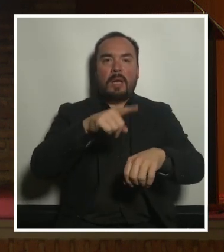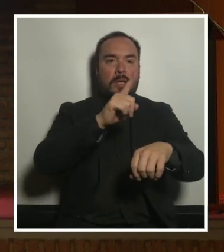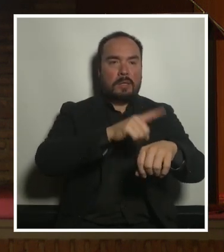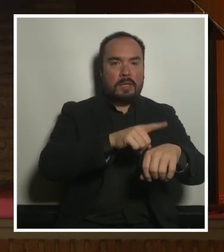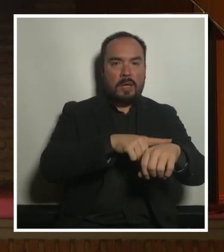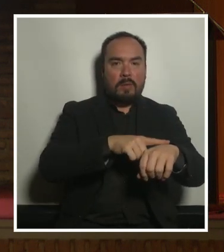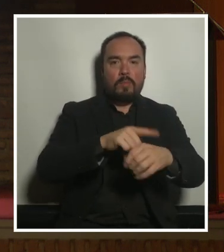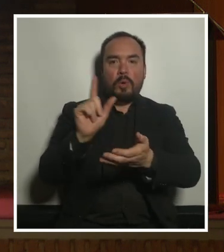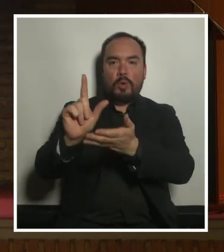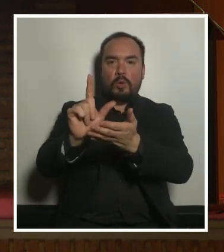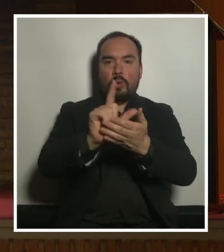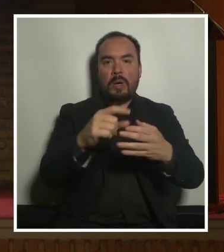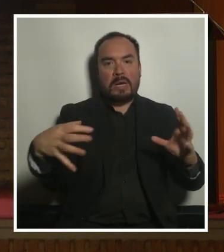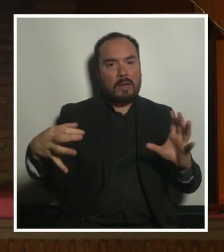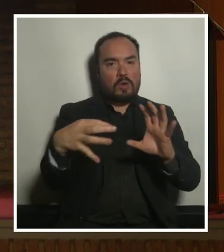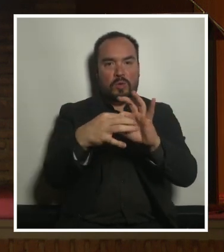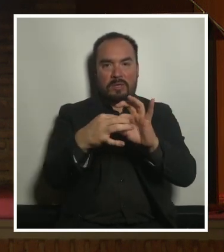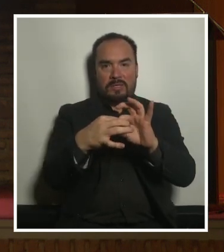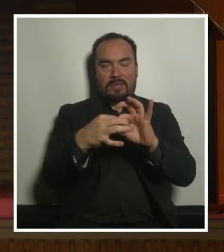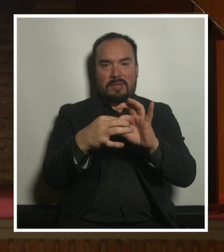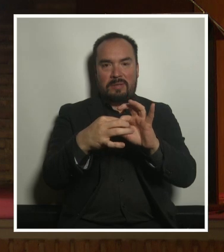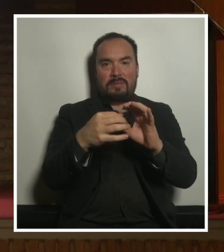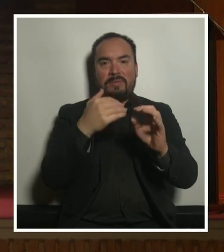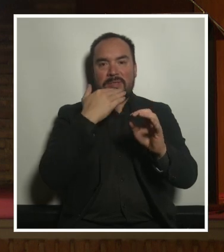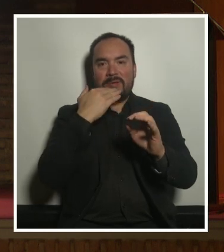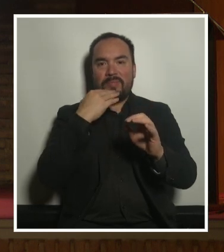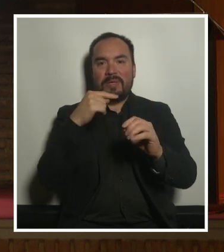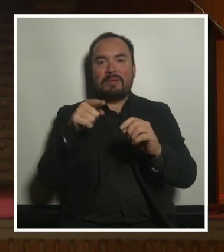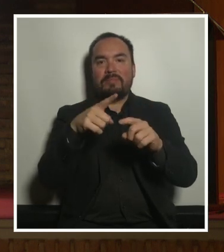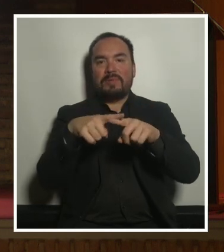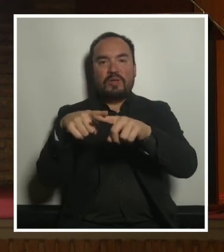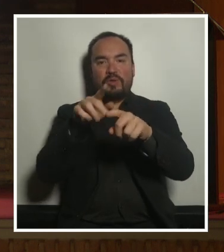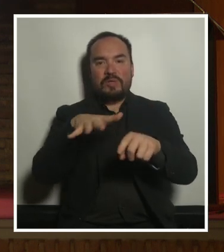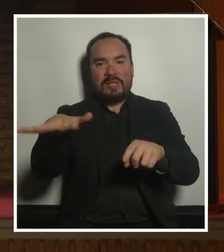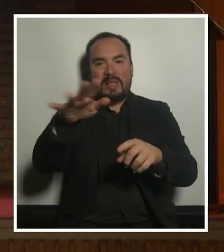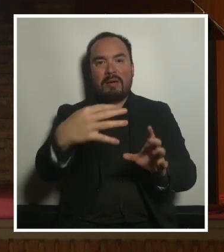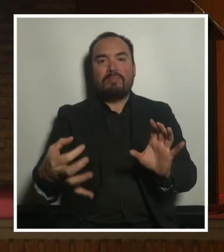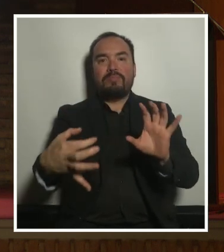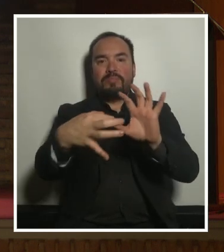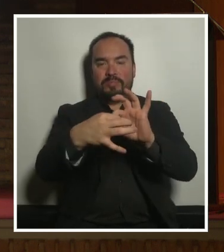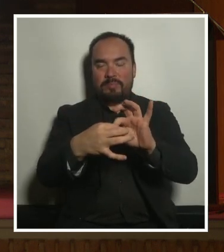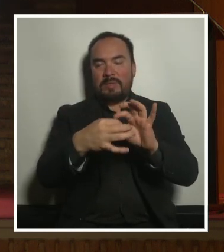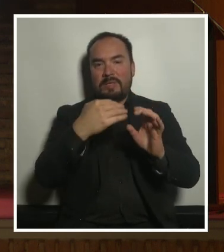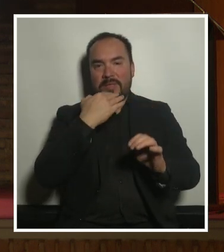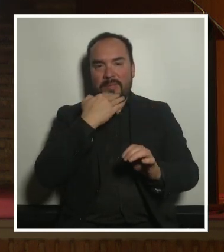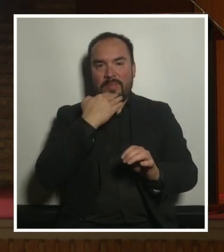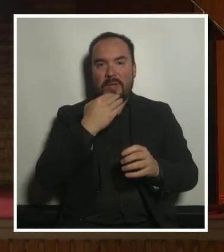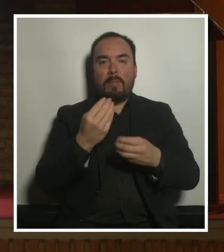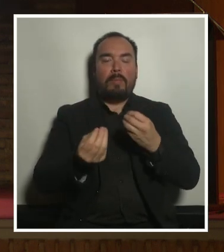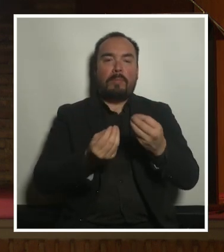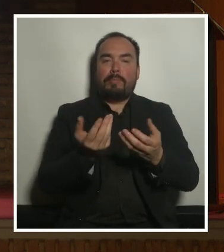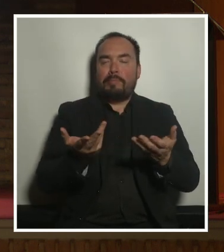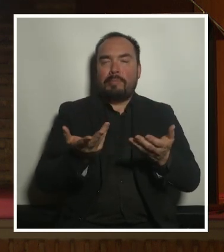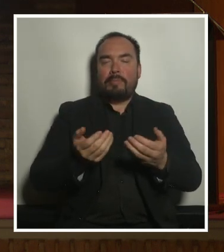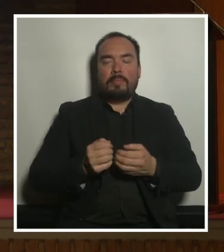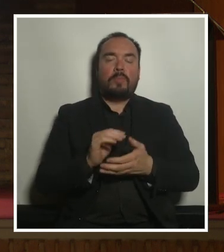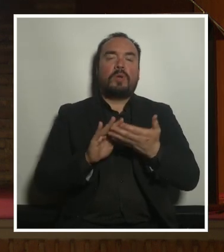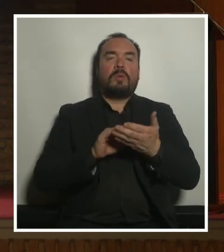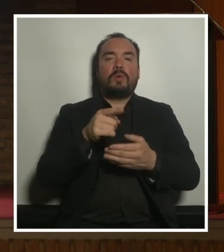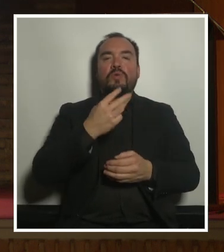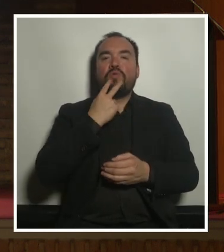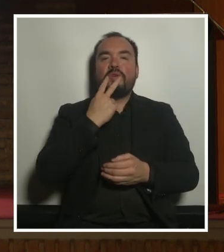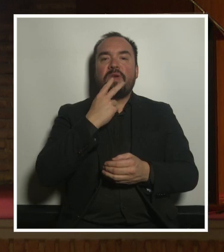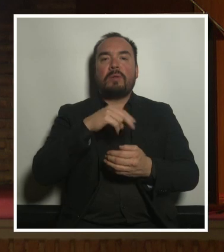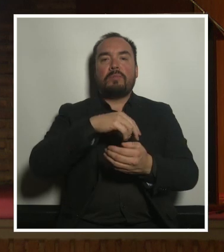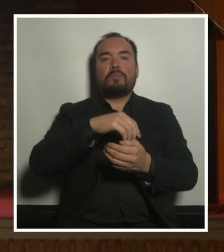está totalmente conectado con el entramado social ¿qué quiere decir esto? cuando tú por ejemplo vives en un barrio en el